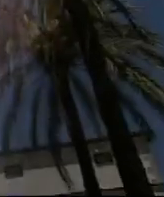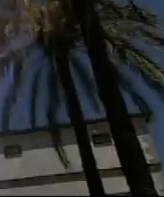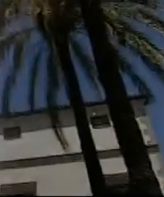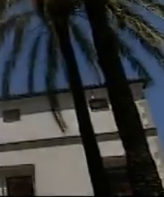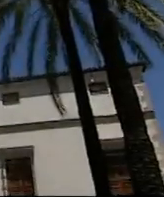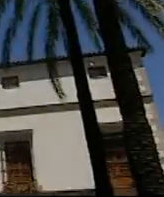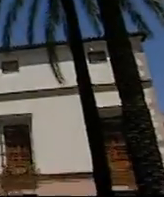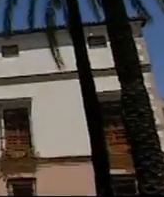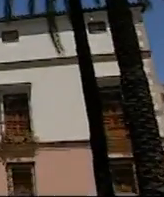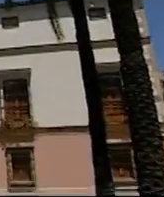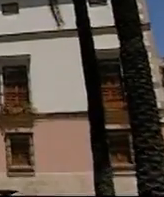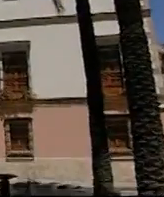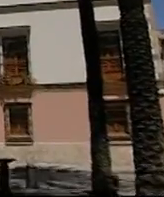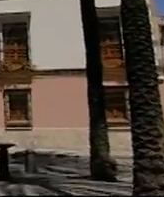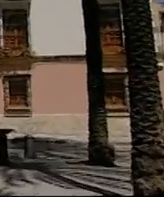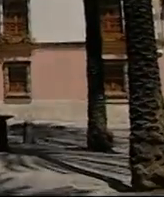Música Música Música